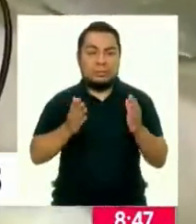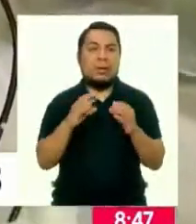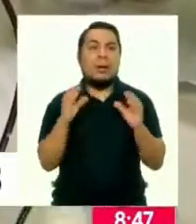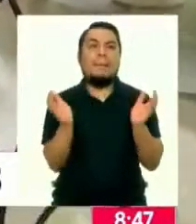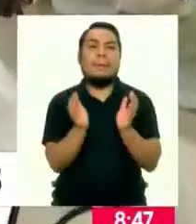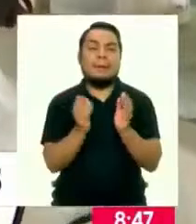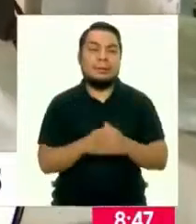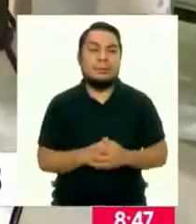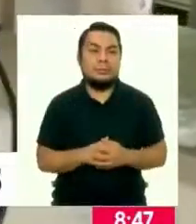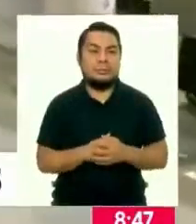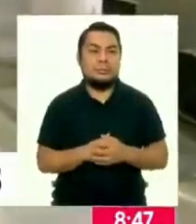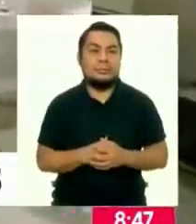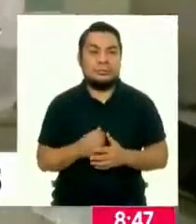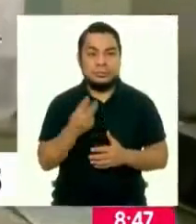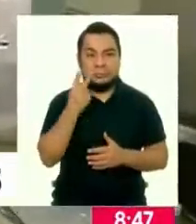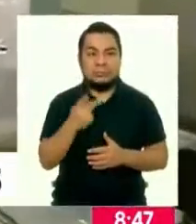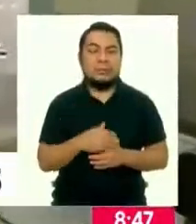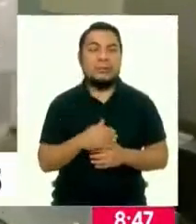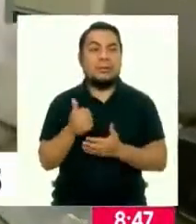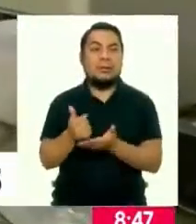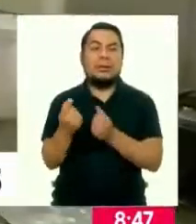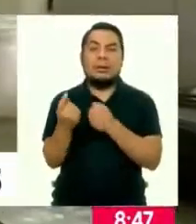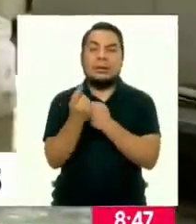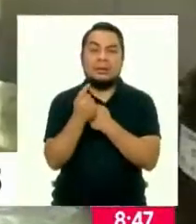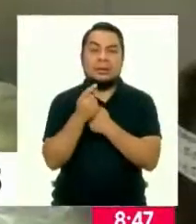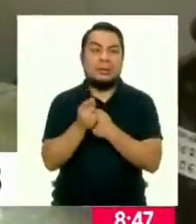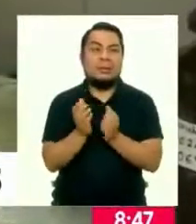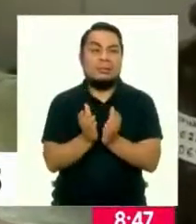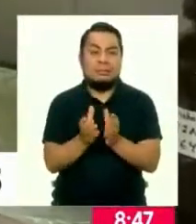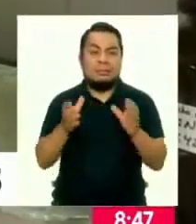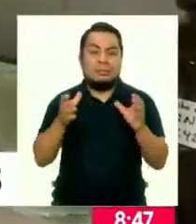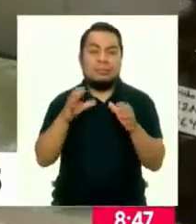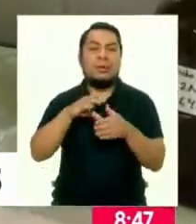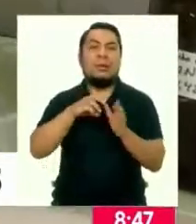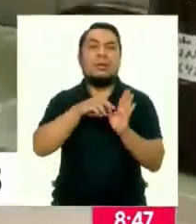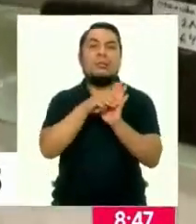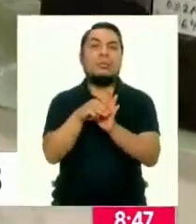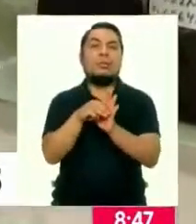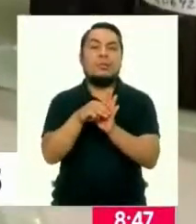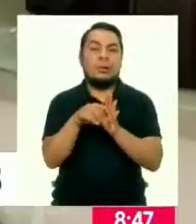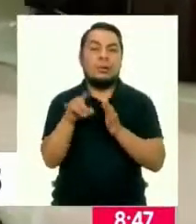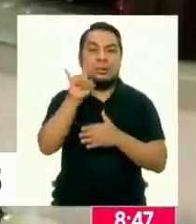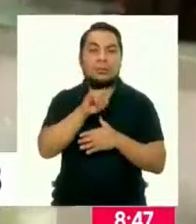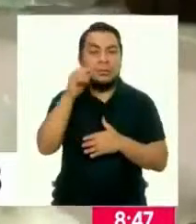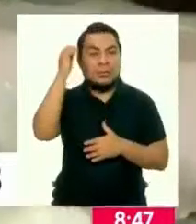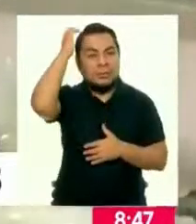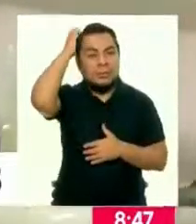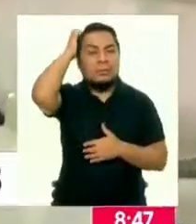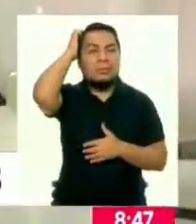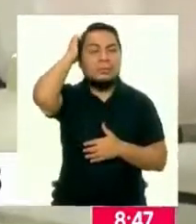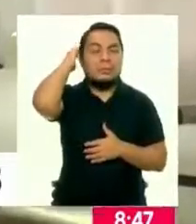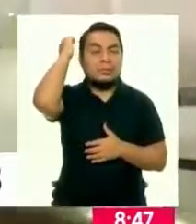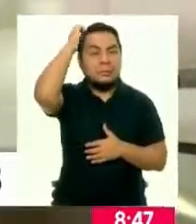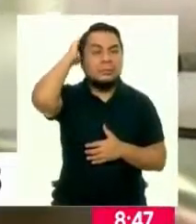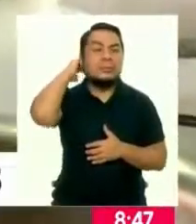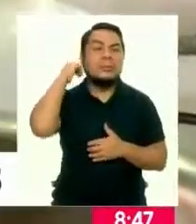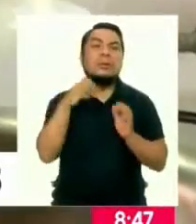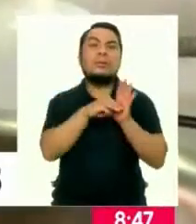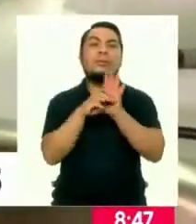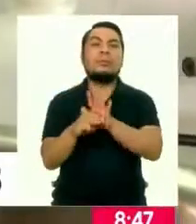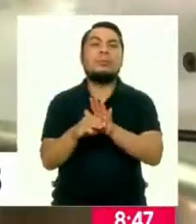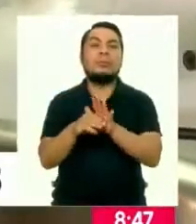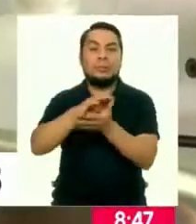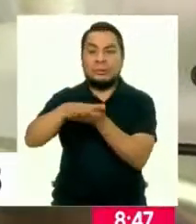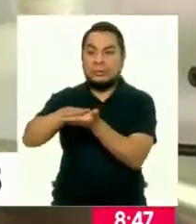Precisamente, Silvia, enséñanos, por favor, el molde que se utiliza luego de hacer esta formulación de